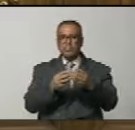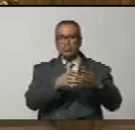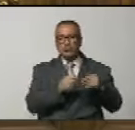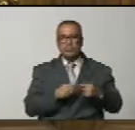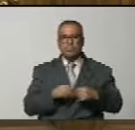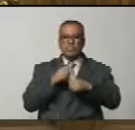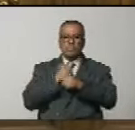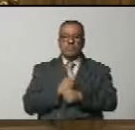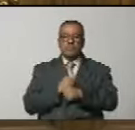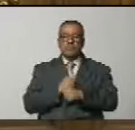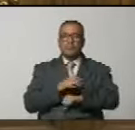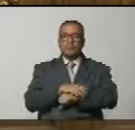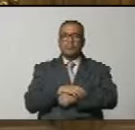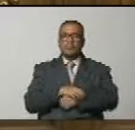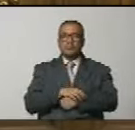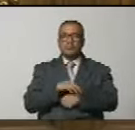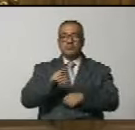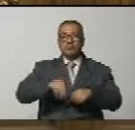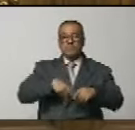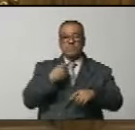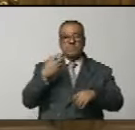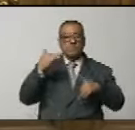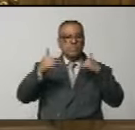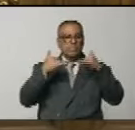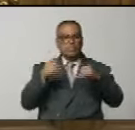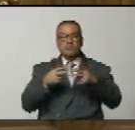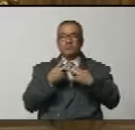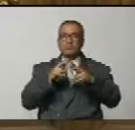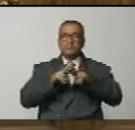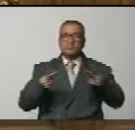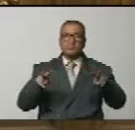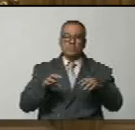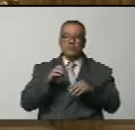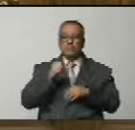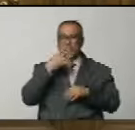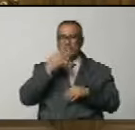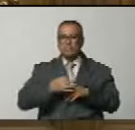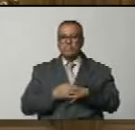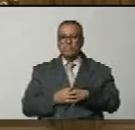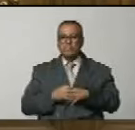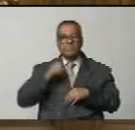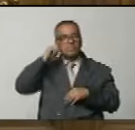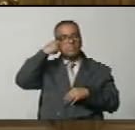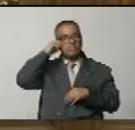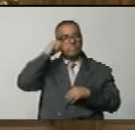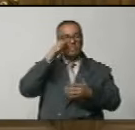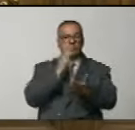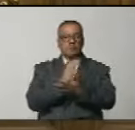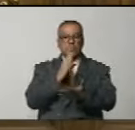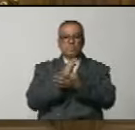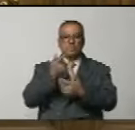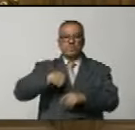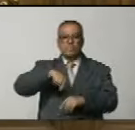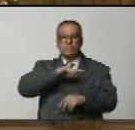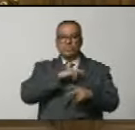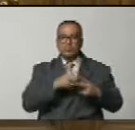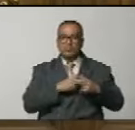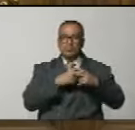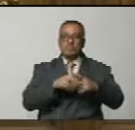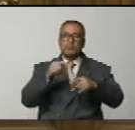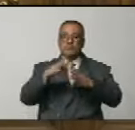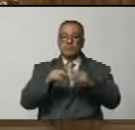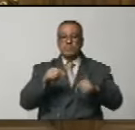y la esperanza. Que podamos celebrar en paz y armonía, recordando siempre nuestros valores y